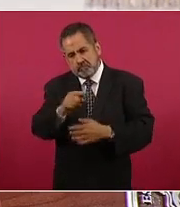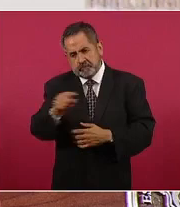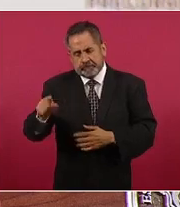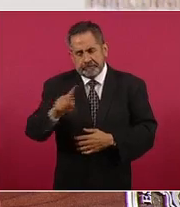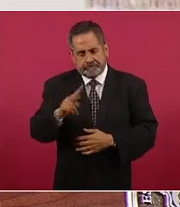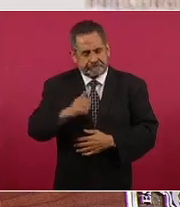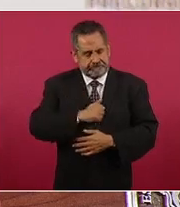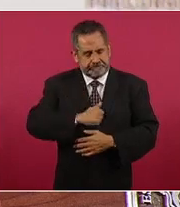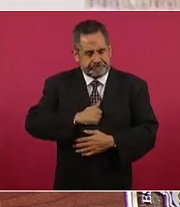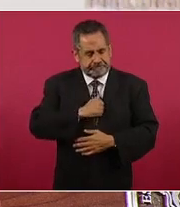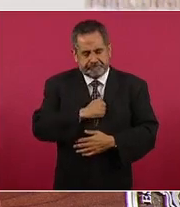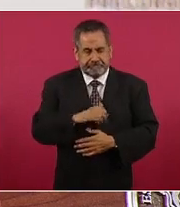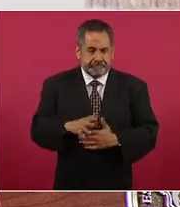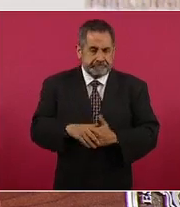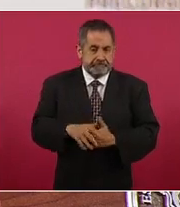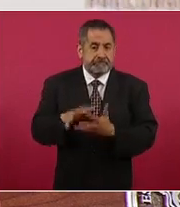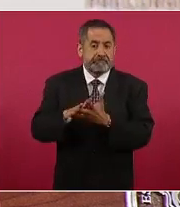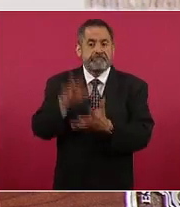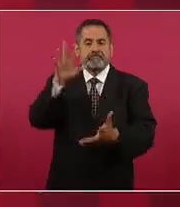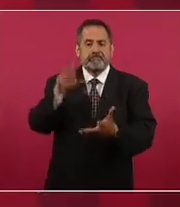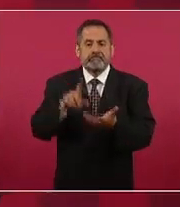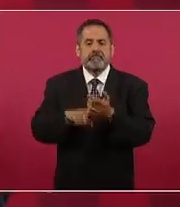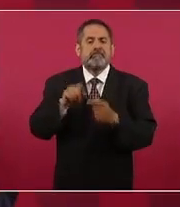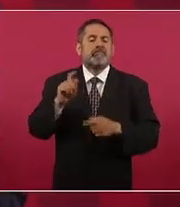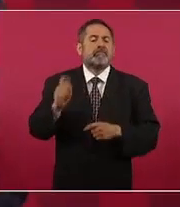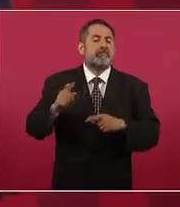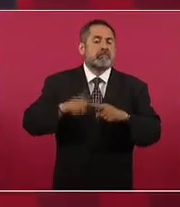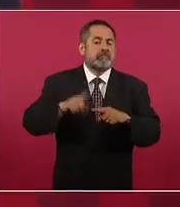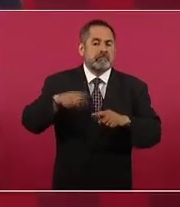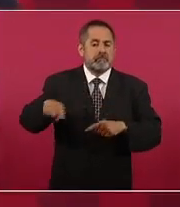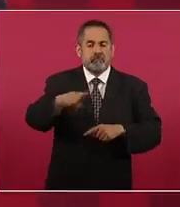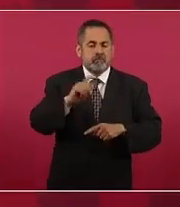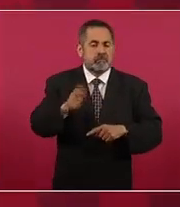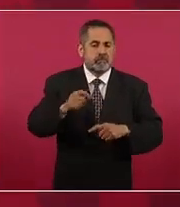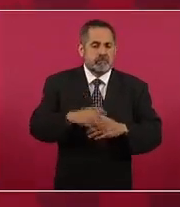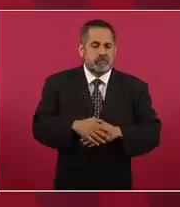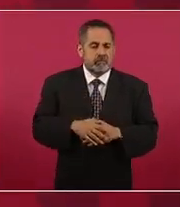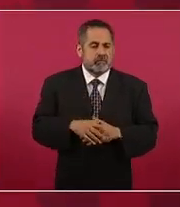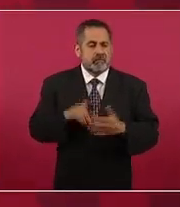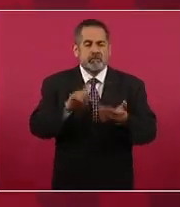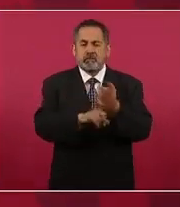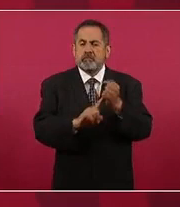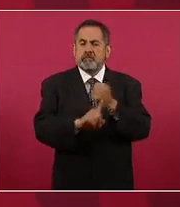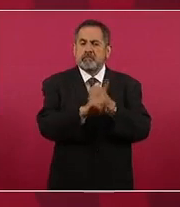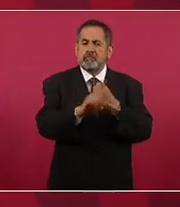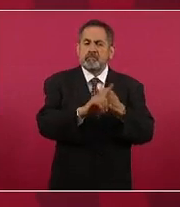en su mayoría tiene que ver con conflictos